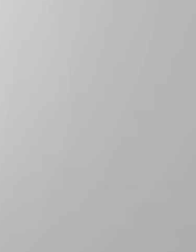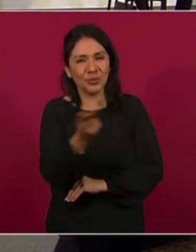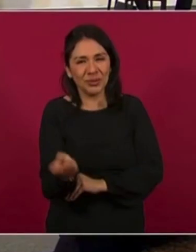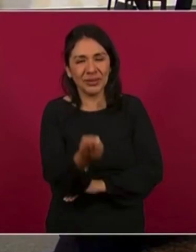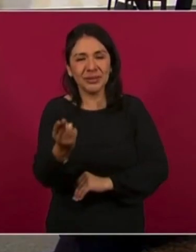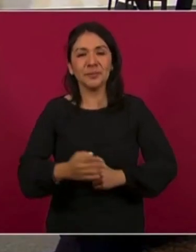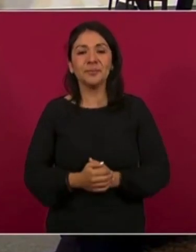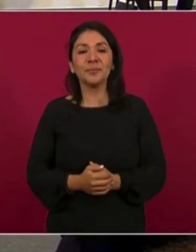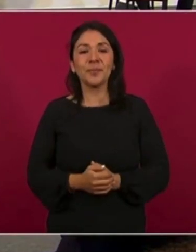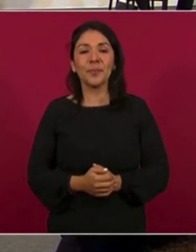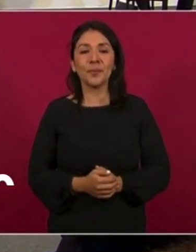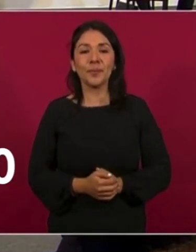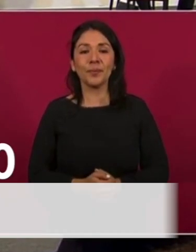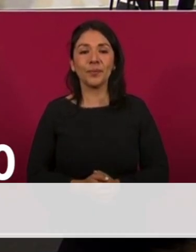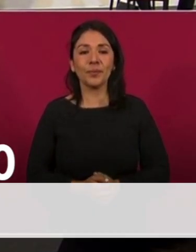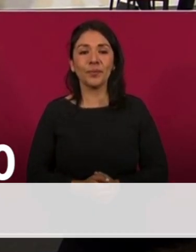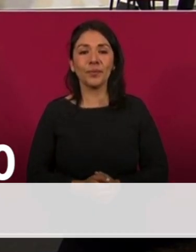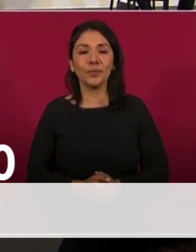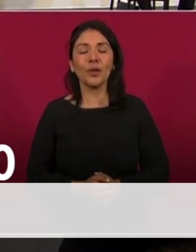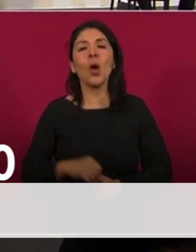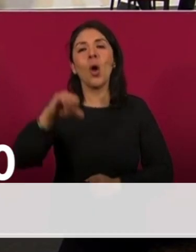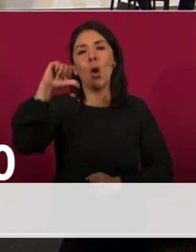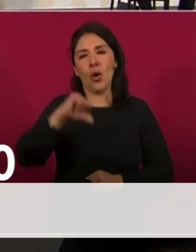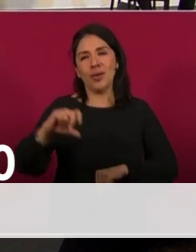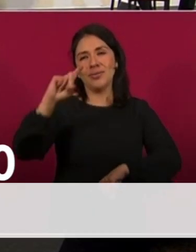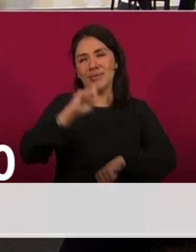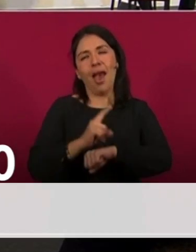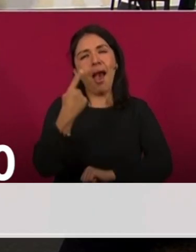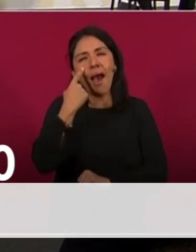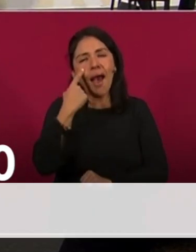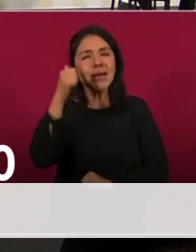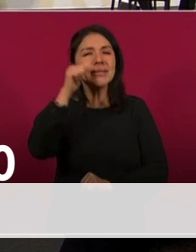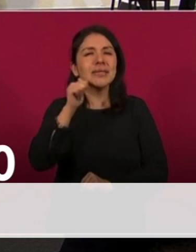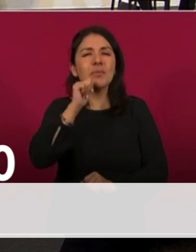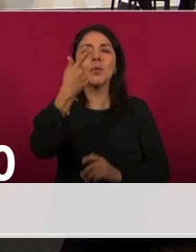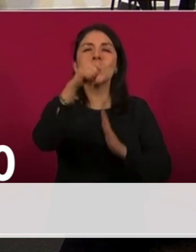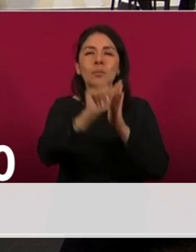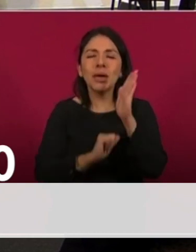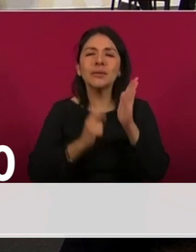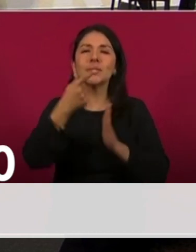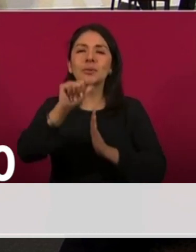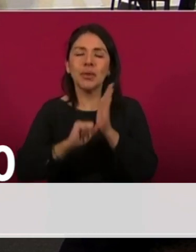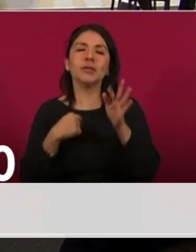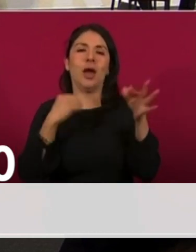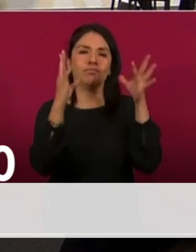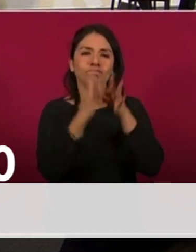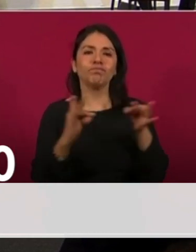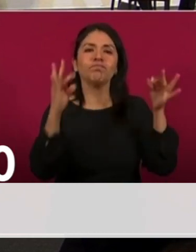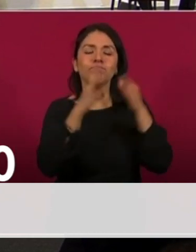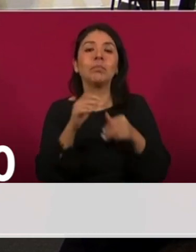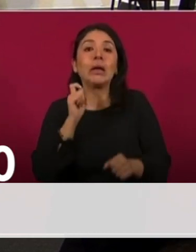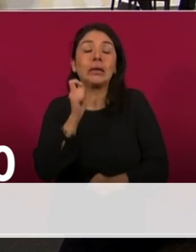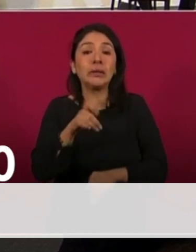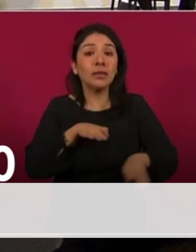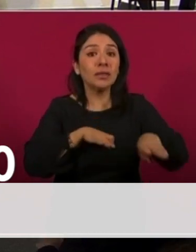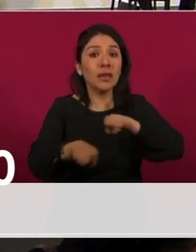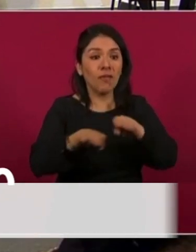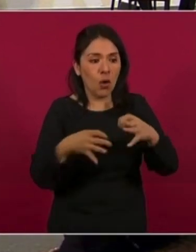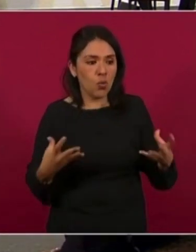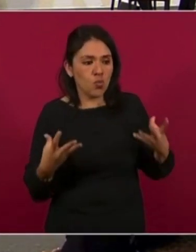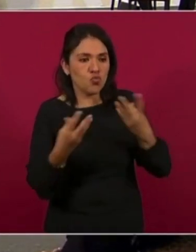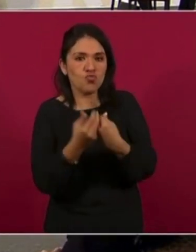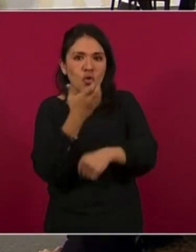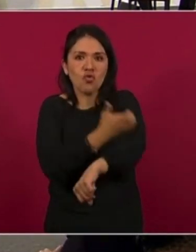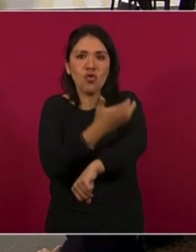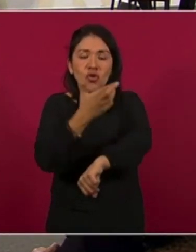El día de hoy, como hacemos cada mes, informamos los resultados del trabajo coordinado